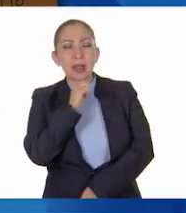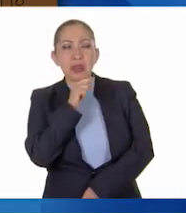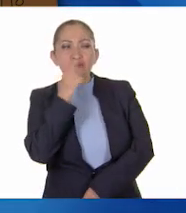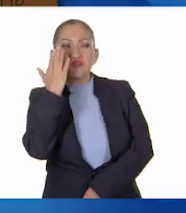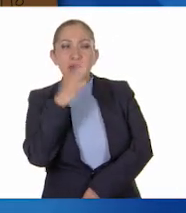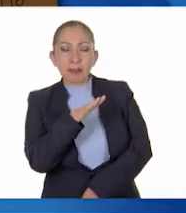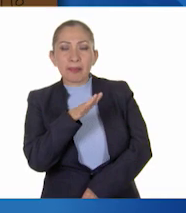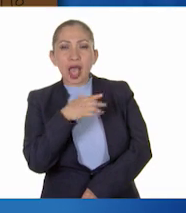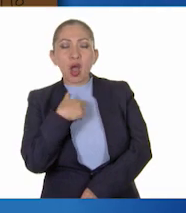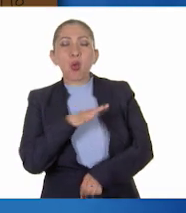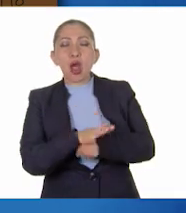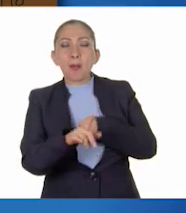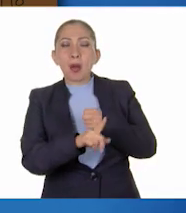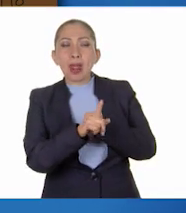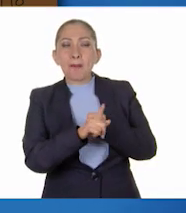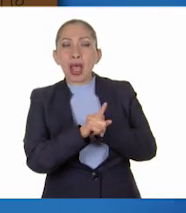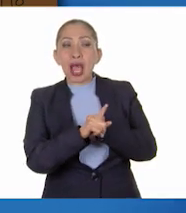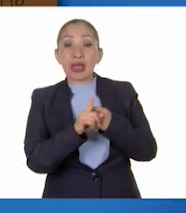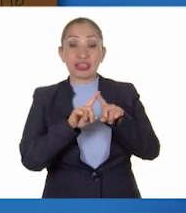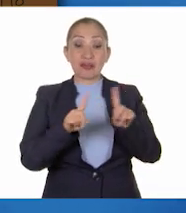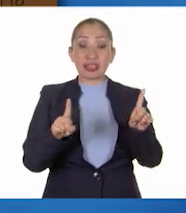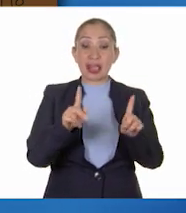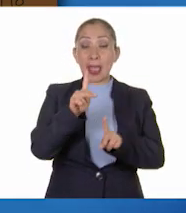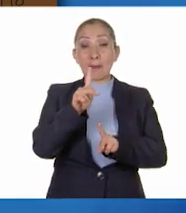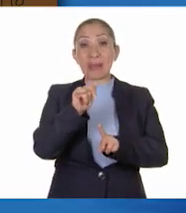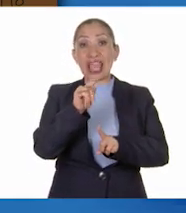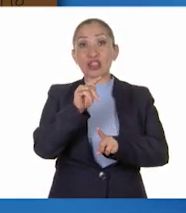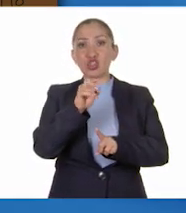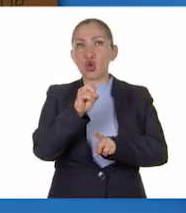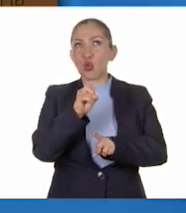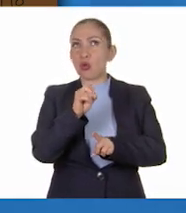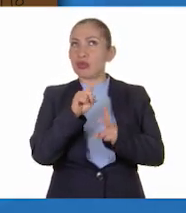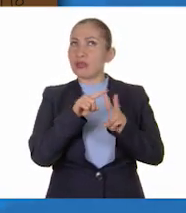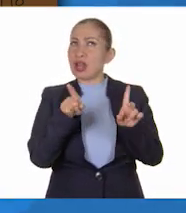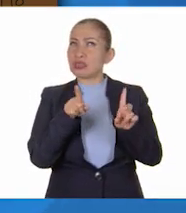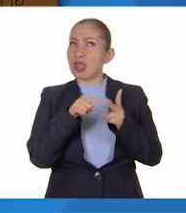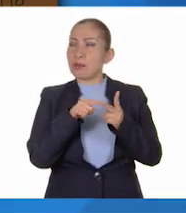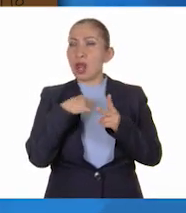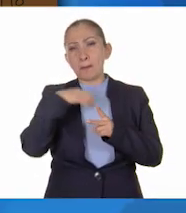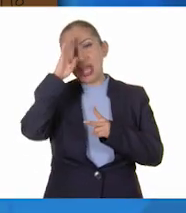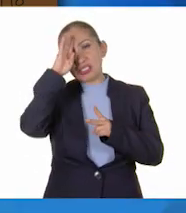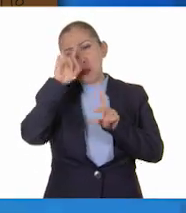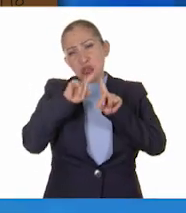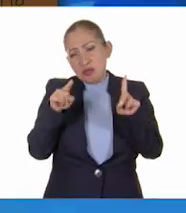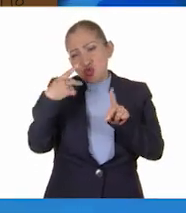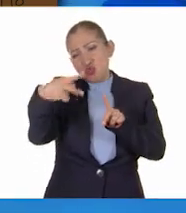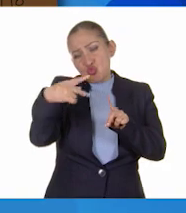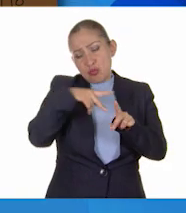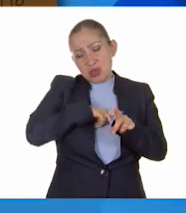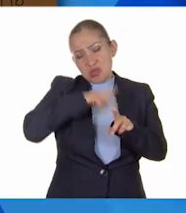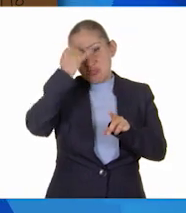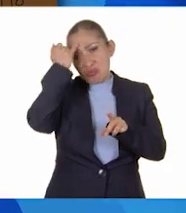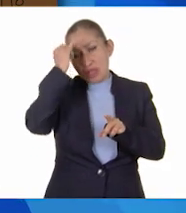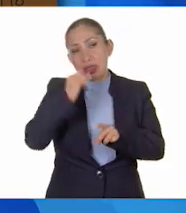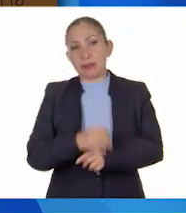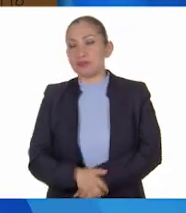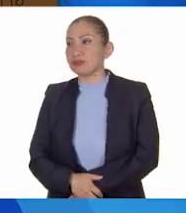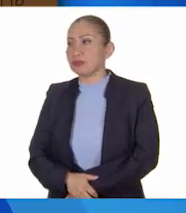sabemos que conflicto no es lo mismo que pleito. Si no, solo es que pensamos distinto. Oye,